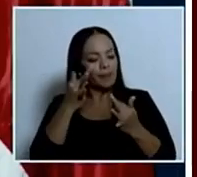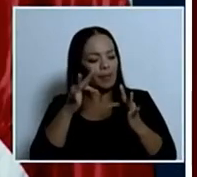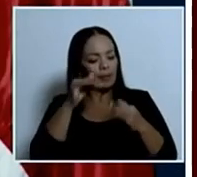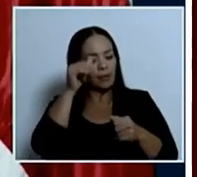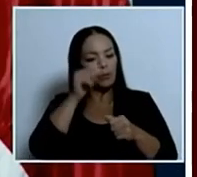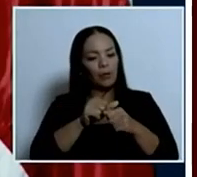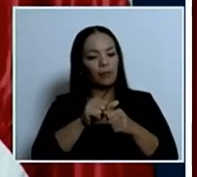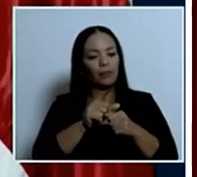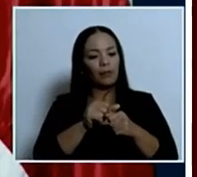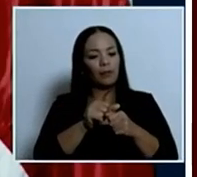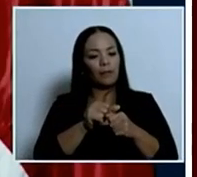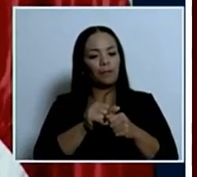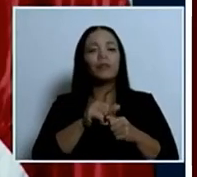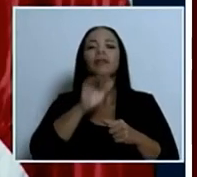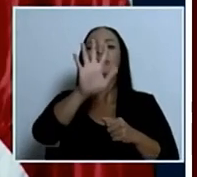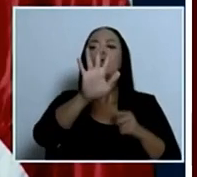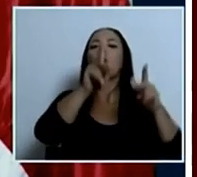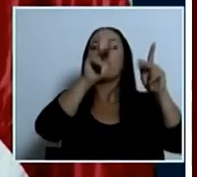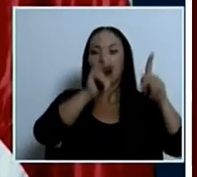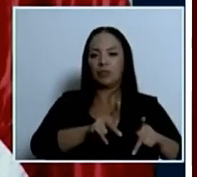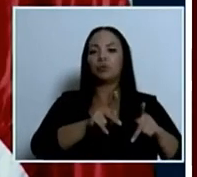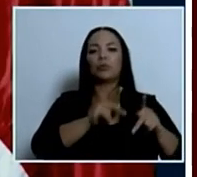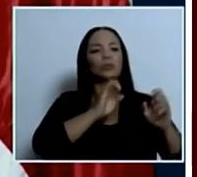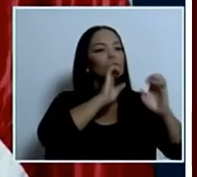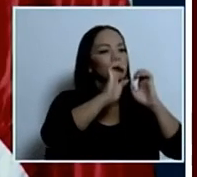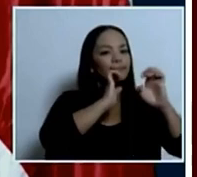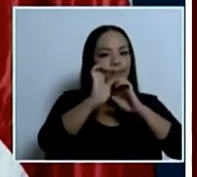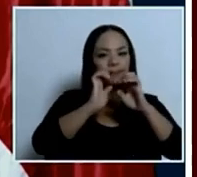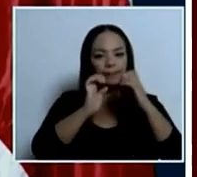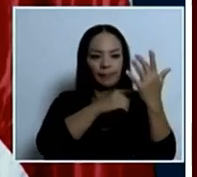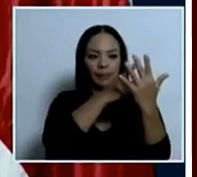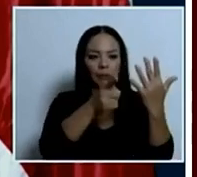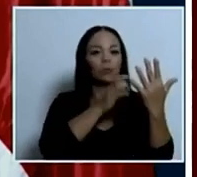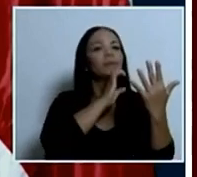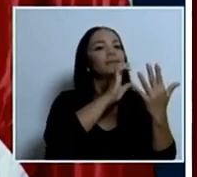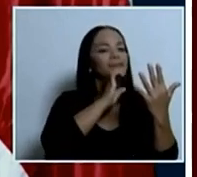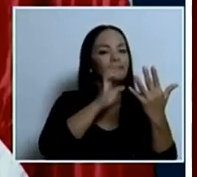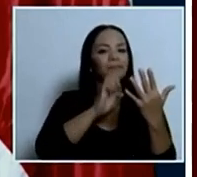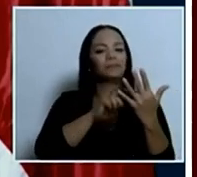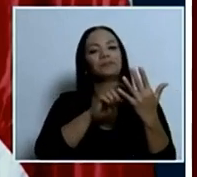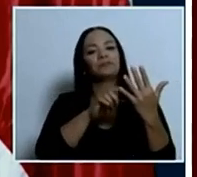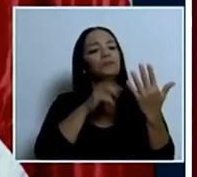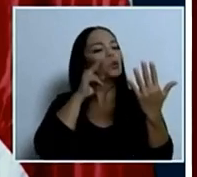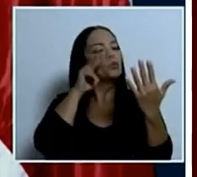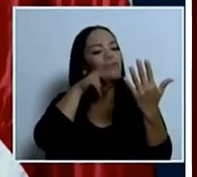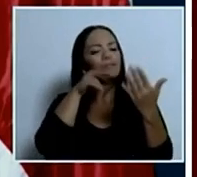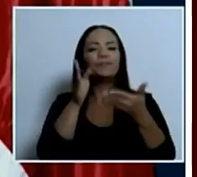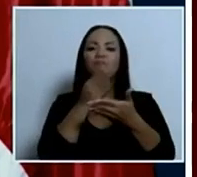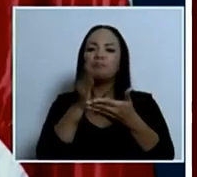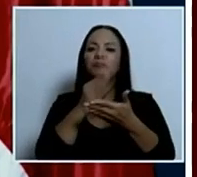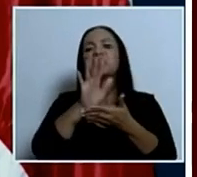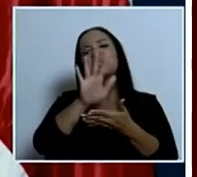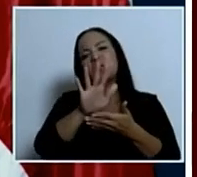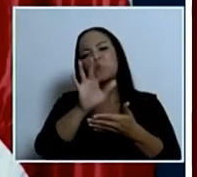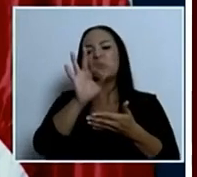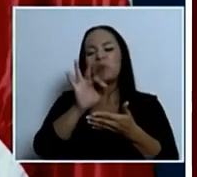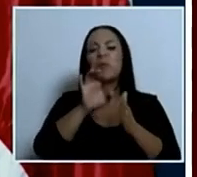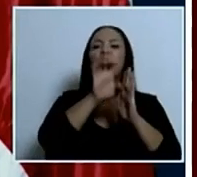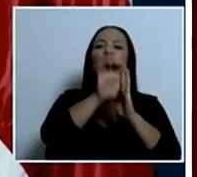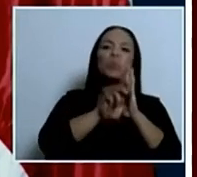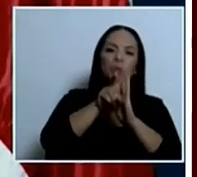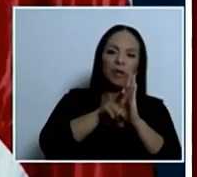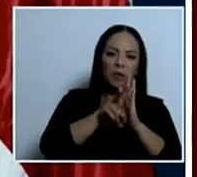he entrevistado cinco personas he revisado unos ocho nueve currículums adicionales